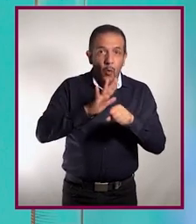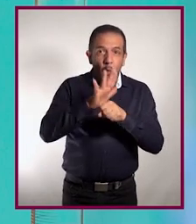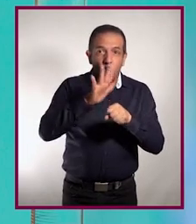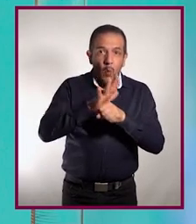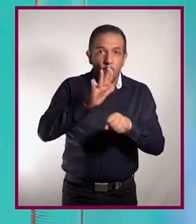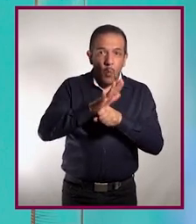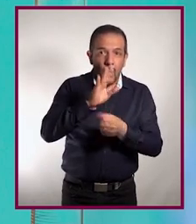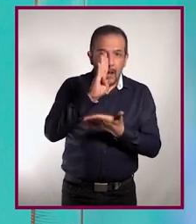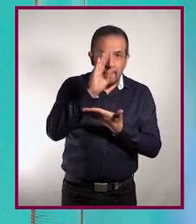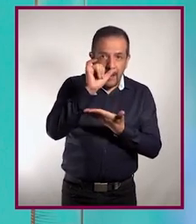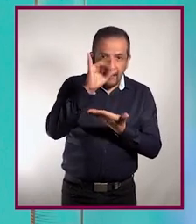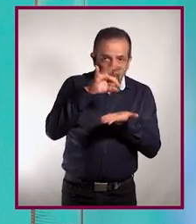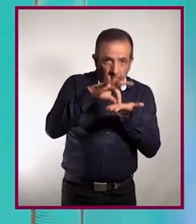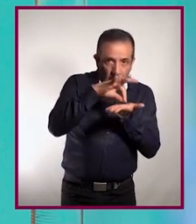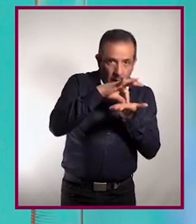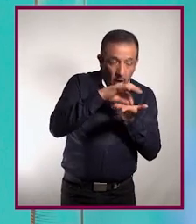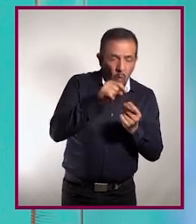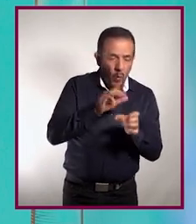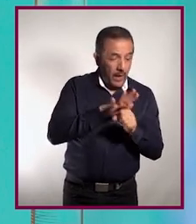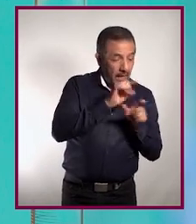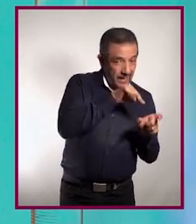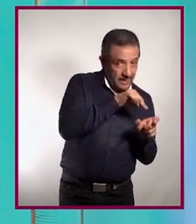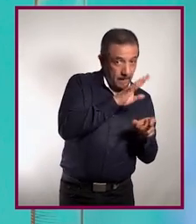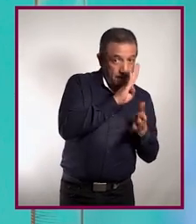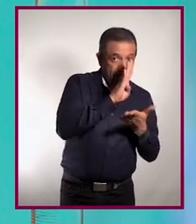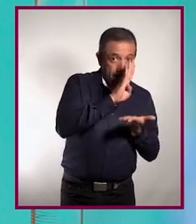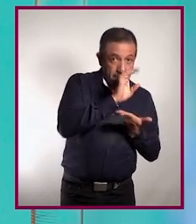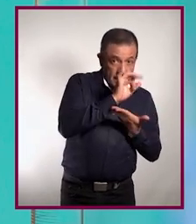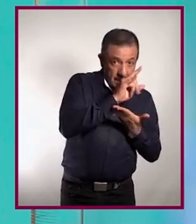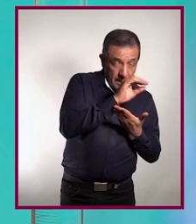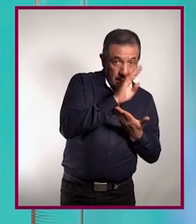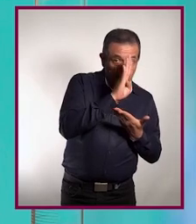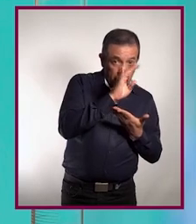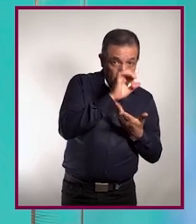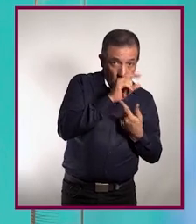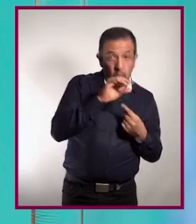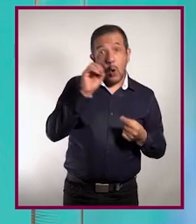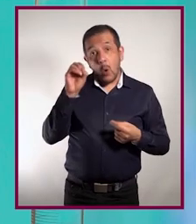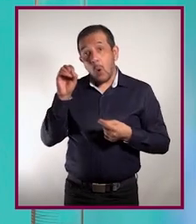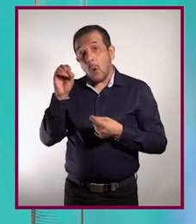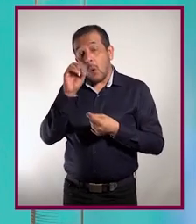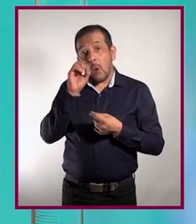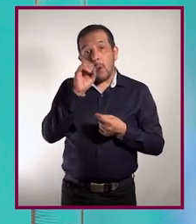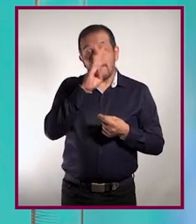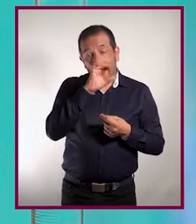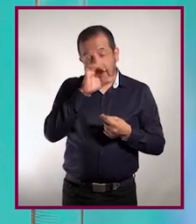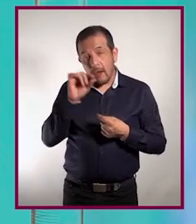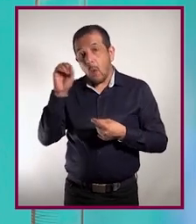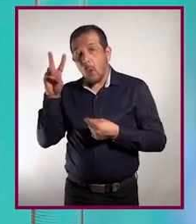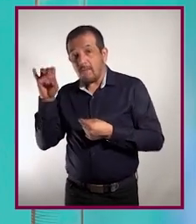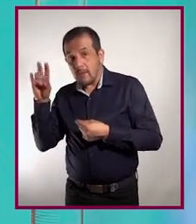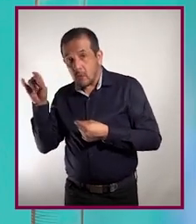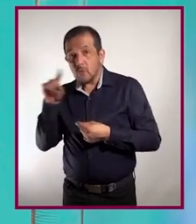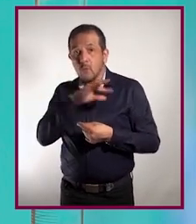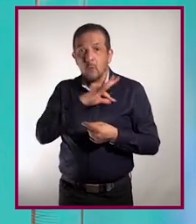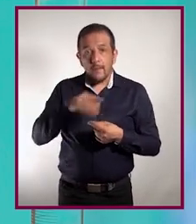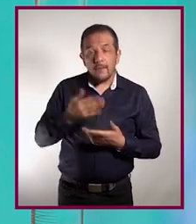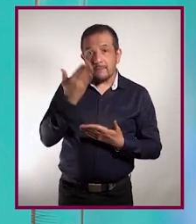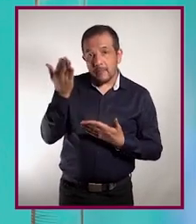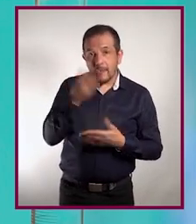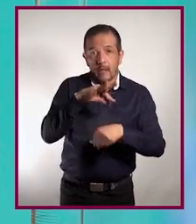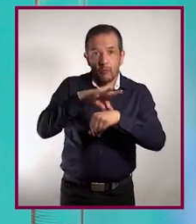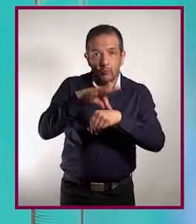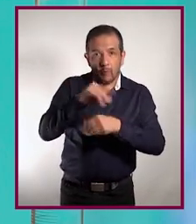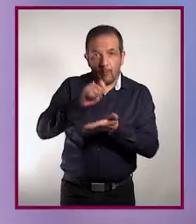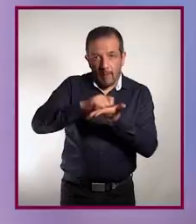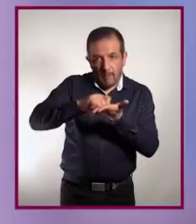o si la enfermedad está siendo causada por un virus, una bacteria, un hongo o cualquier otro desbalance en tu cuerpo, siempre es mejor pedir ayuda a tu doctora o